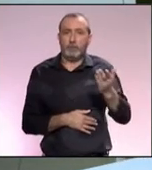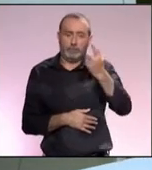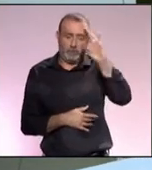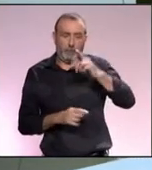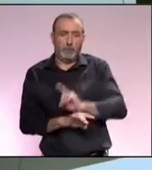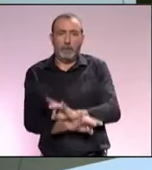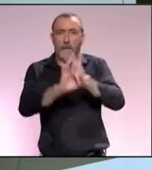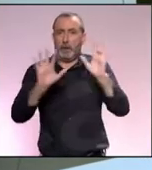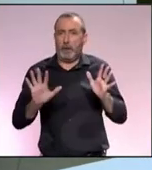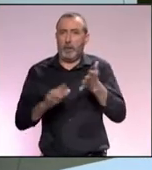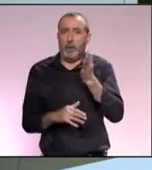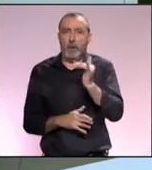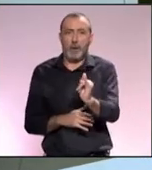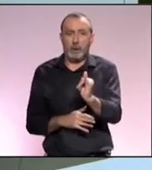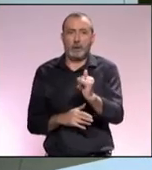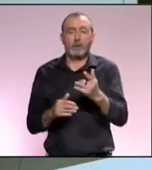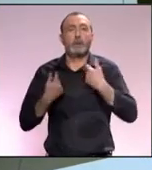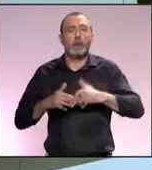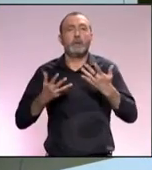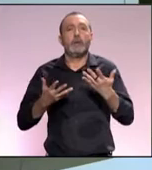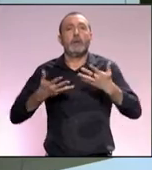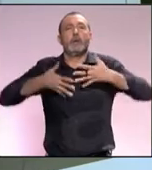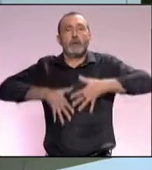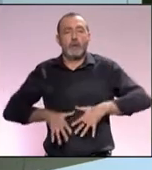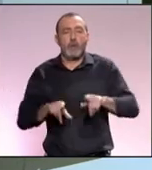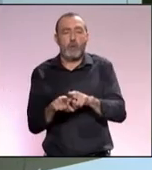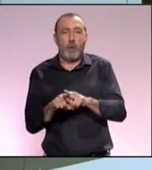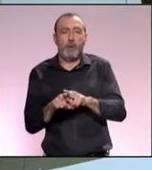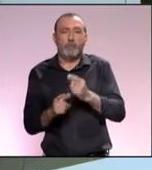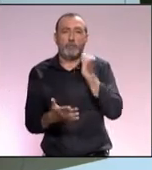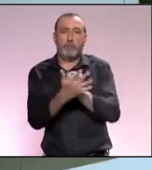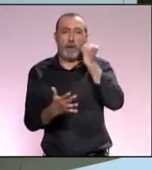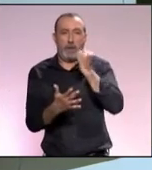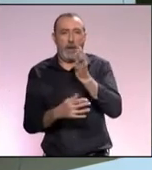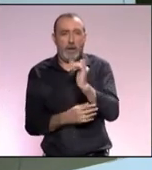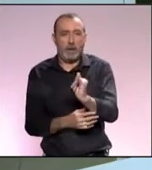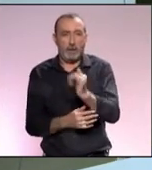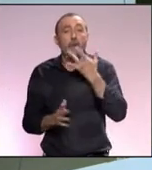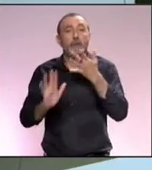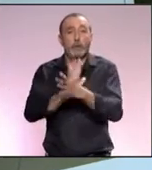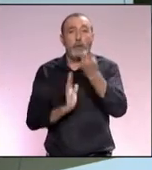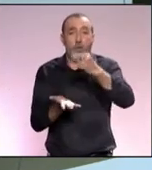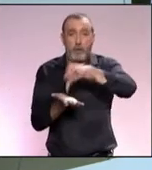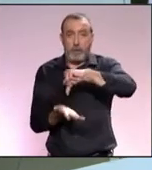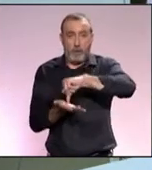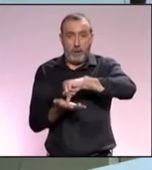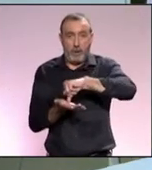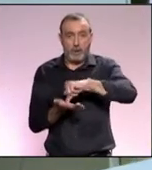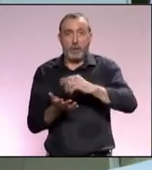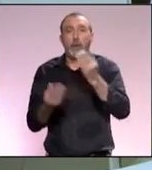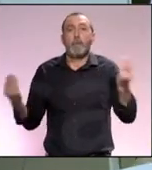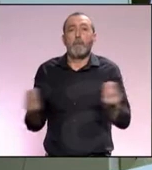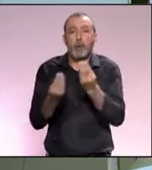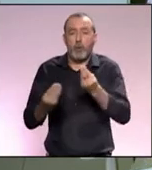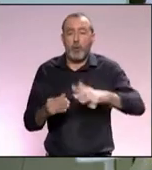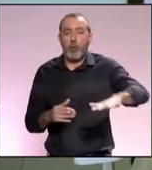convencidos ya y lo tienen como en su ADN. Es decir, está claro que una ciudad que tiene mejores